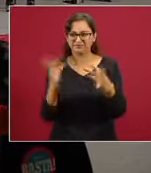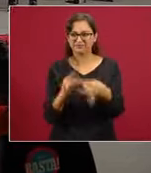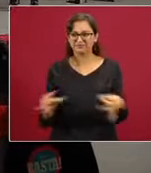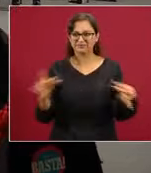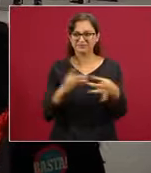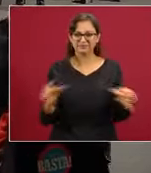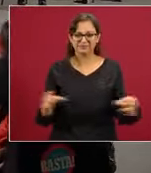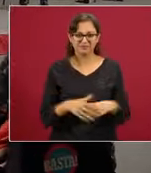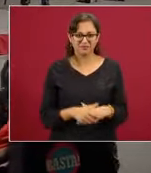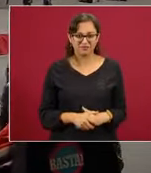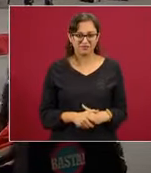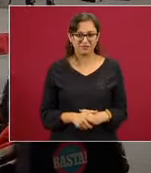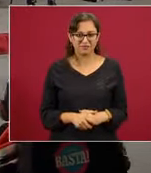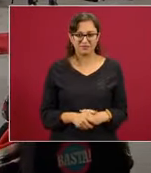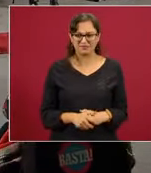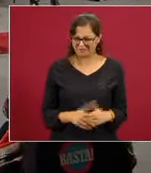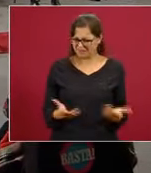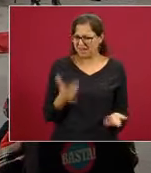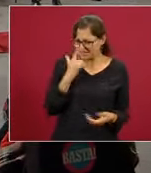¿No les parece raro?